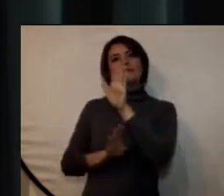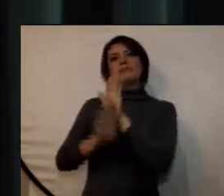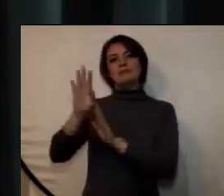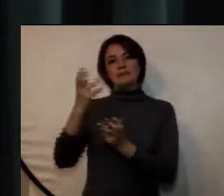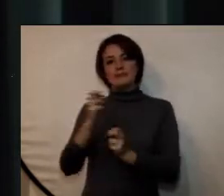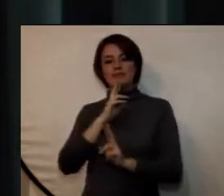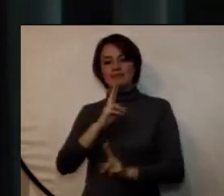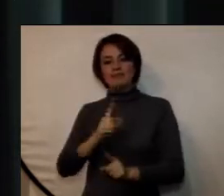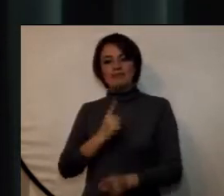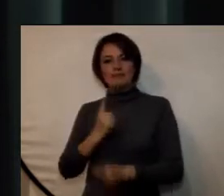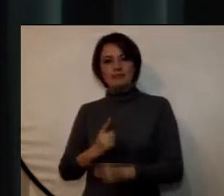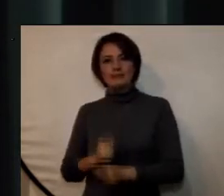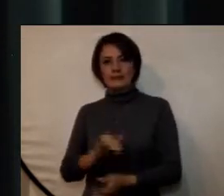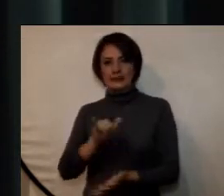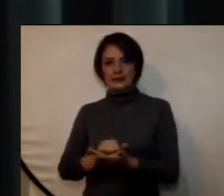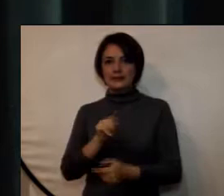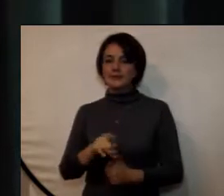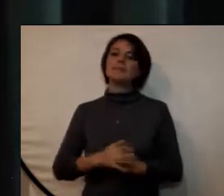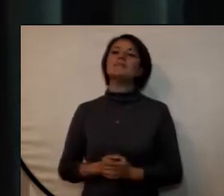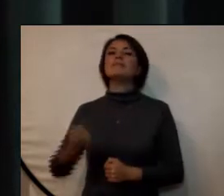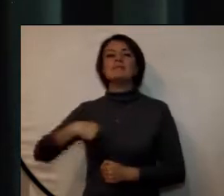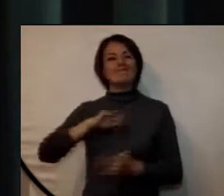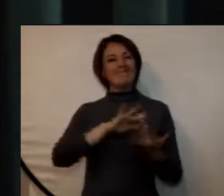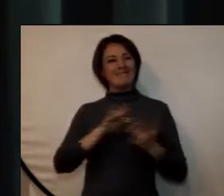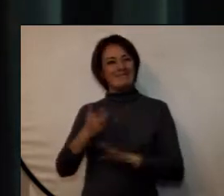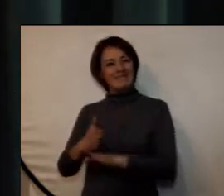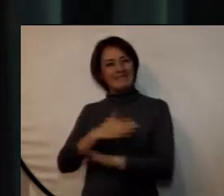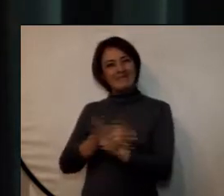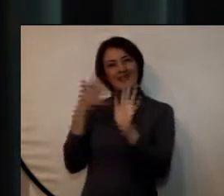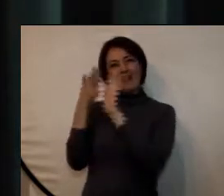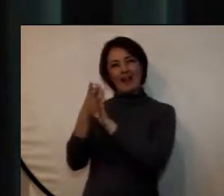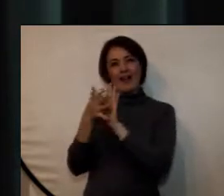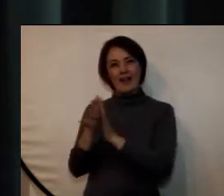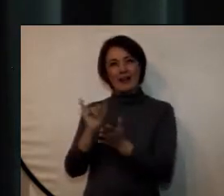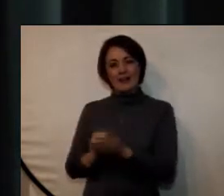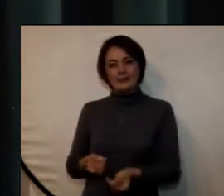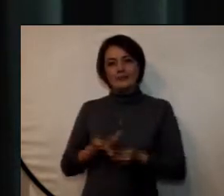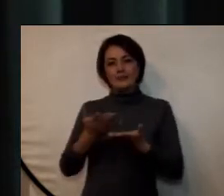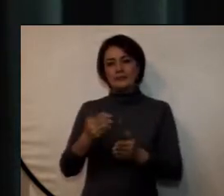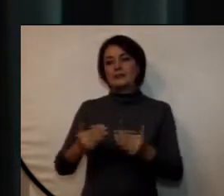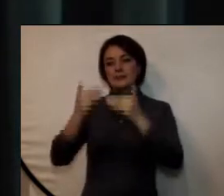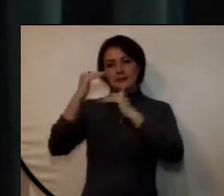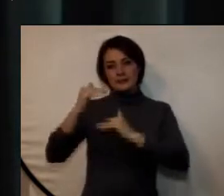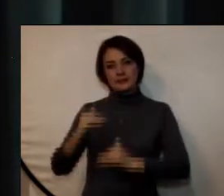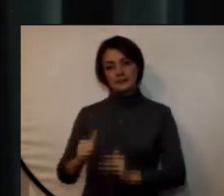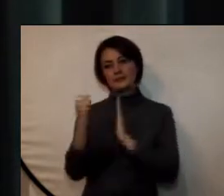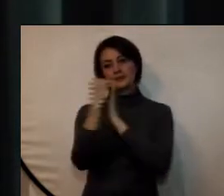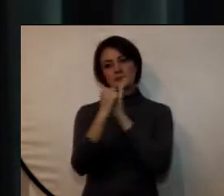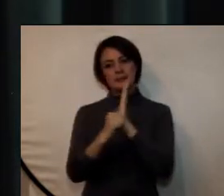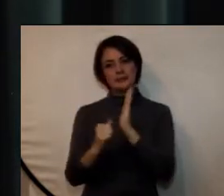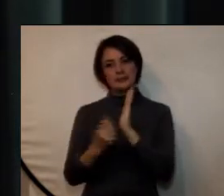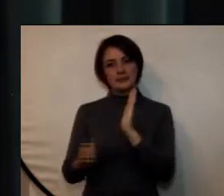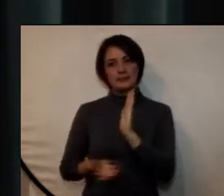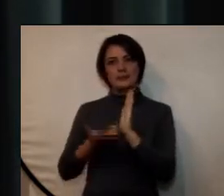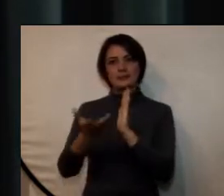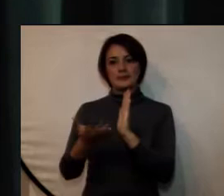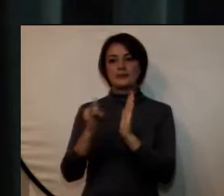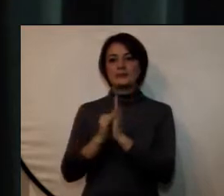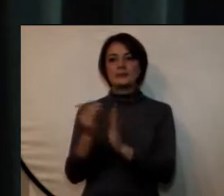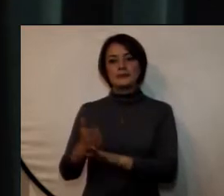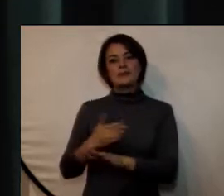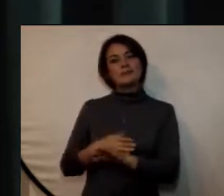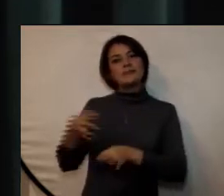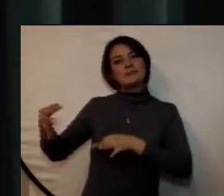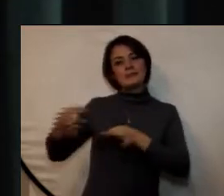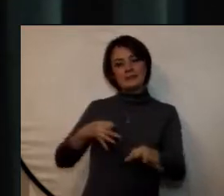respondiendo. Para ser coherente con lo anteriormente expuesto, damos continuidad a la agenda propuesta donde se